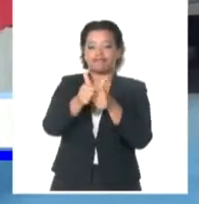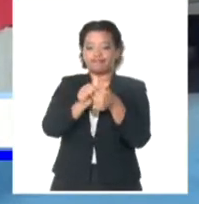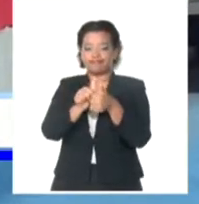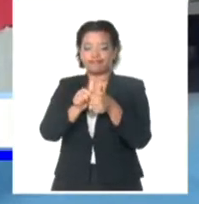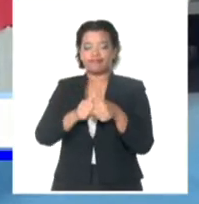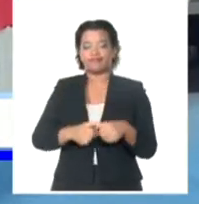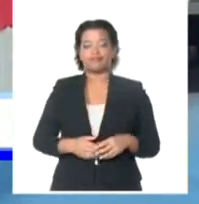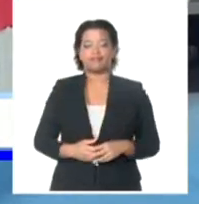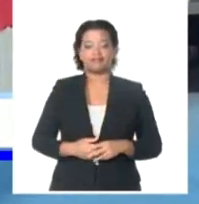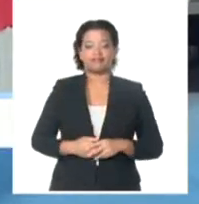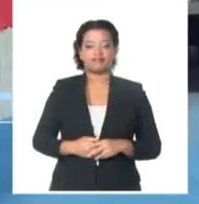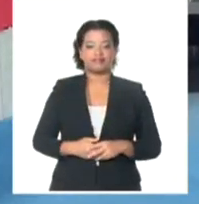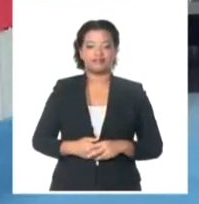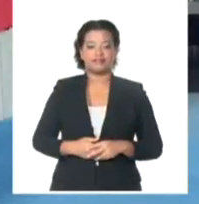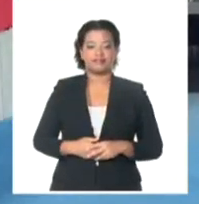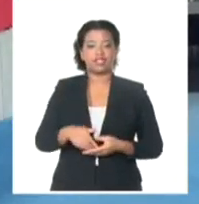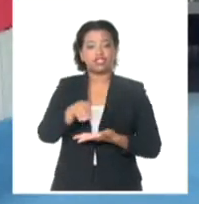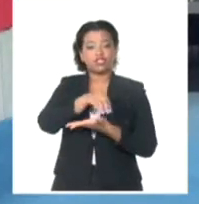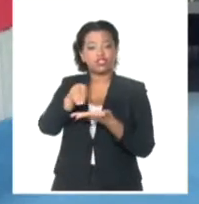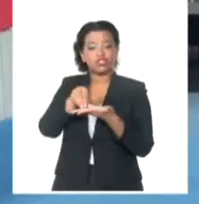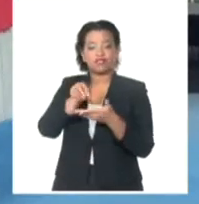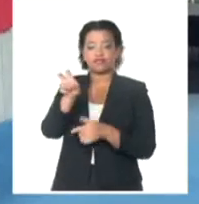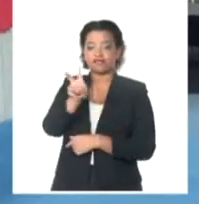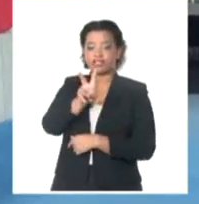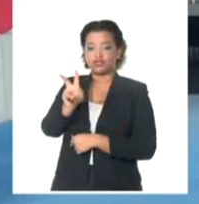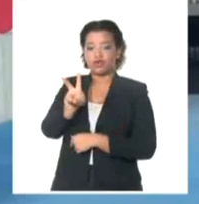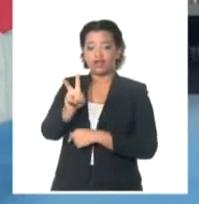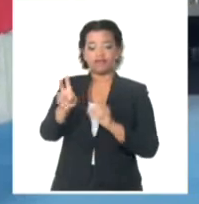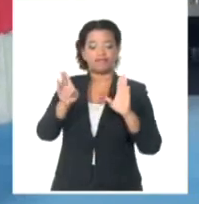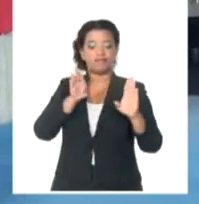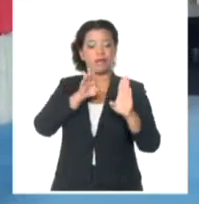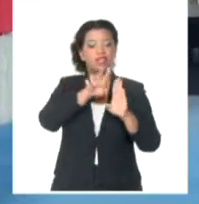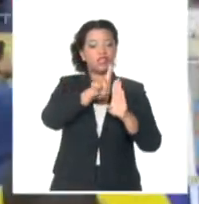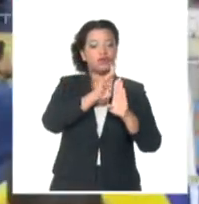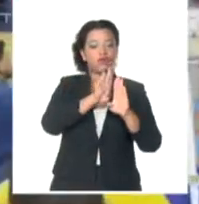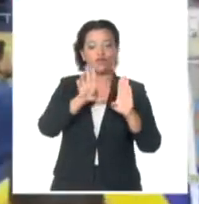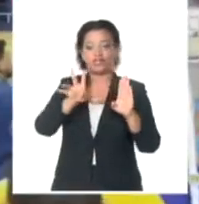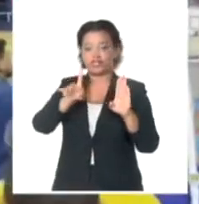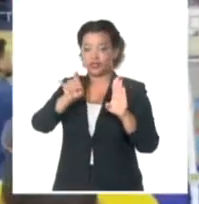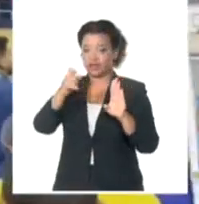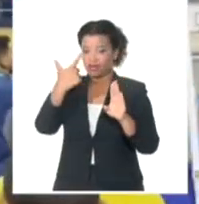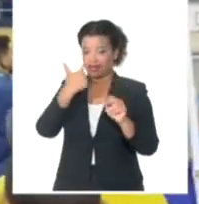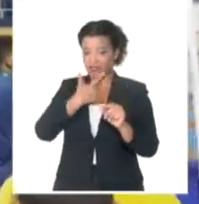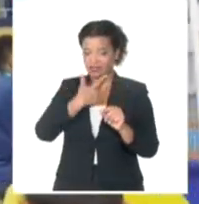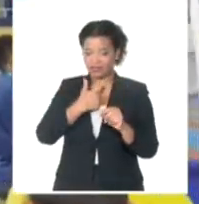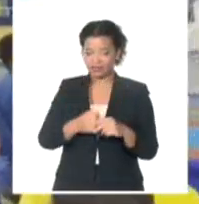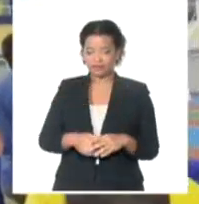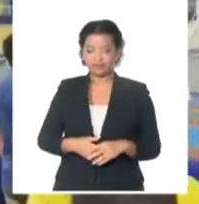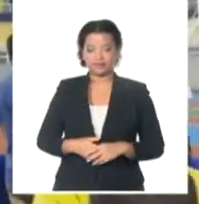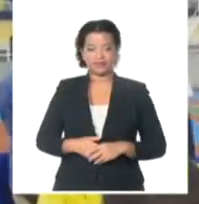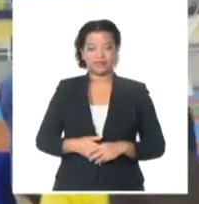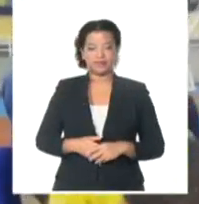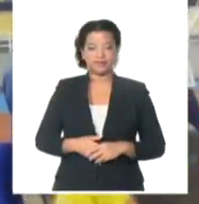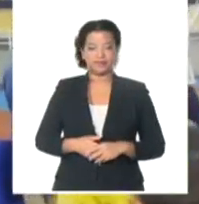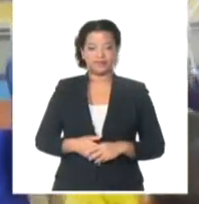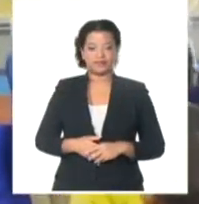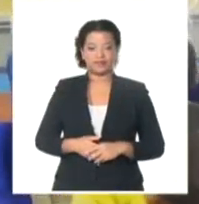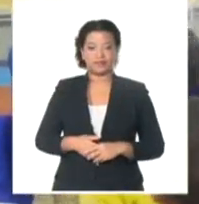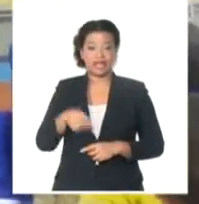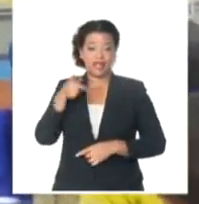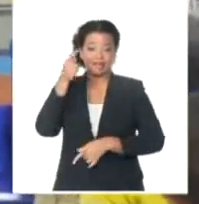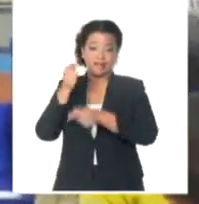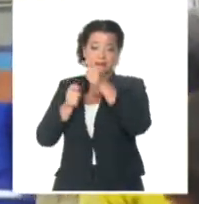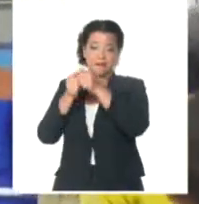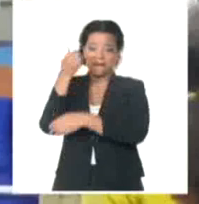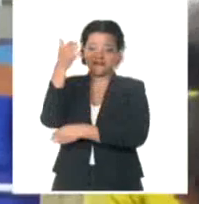que se desarrollarán en Venezuela del 21 al 29 de abril. El izamiento de las banderas forma parte de la ceremonia